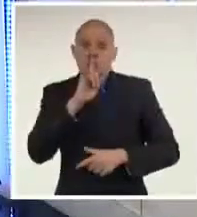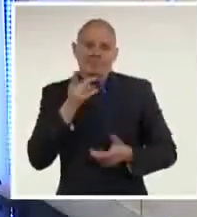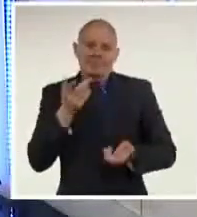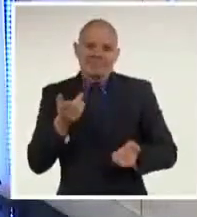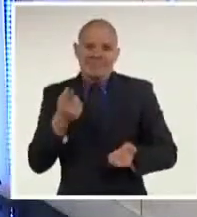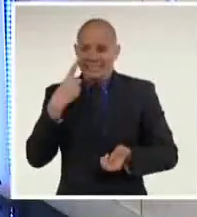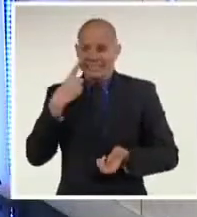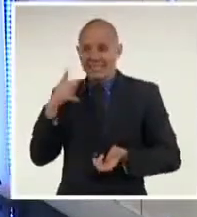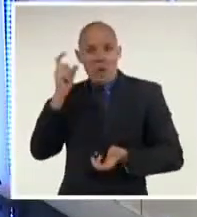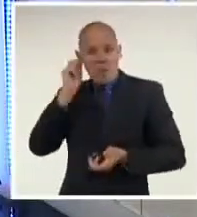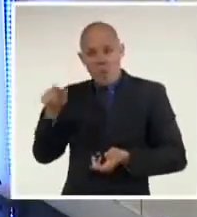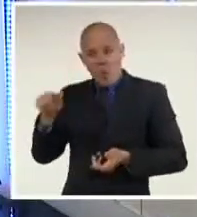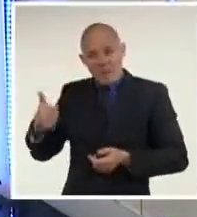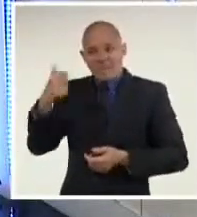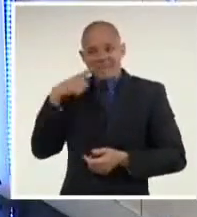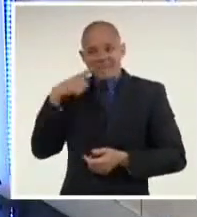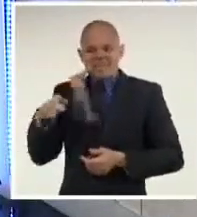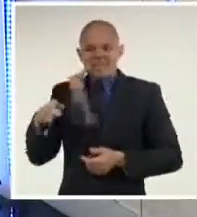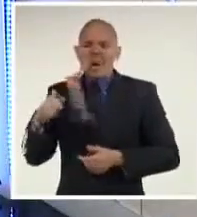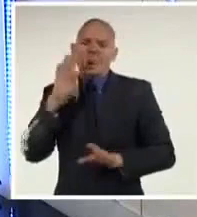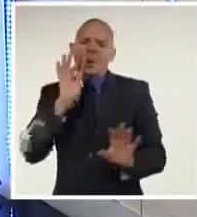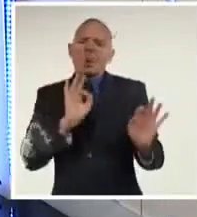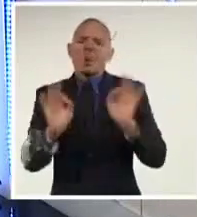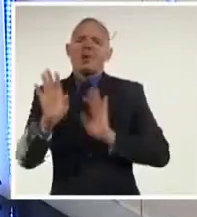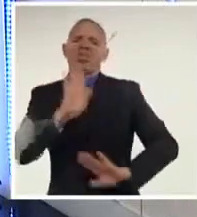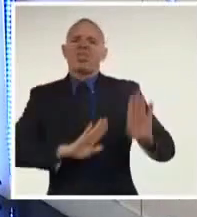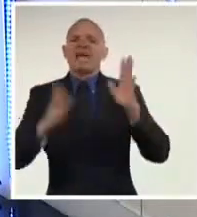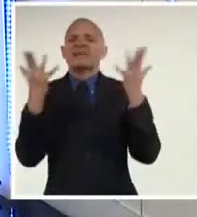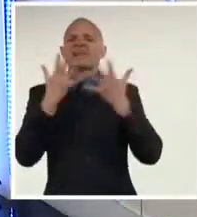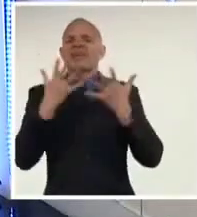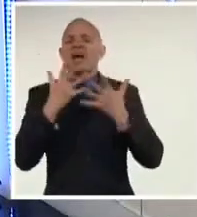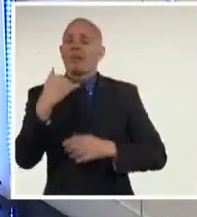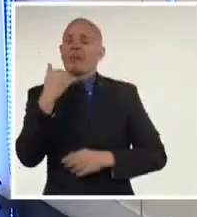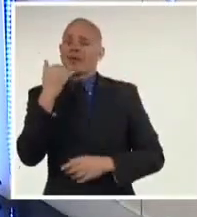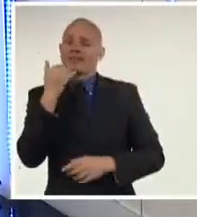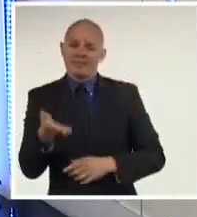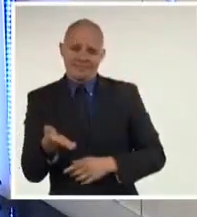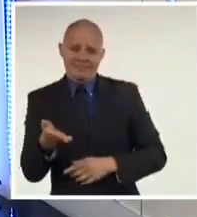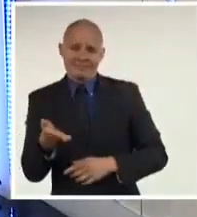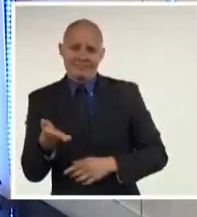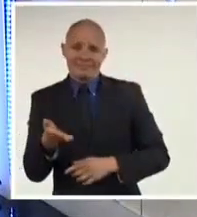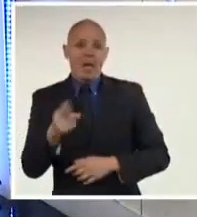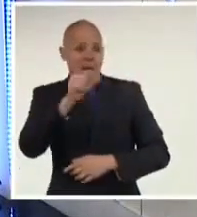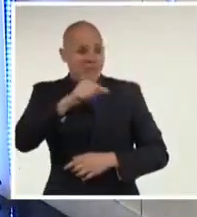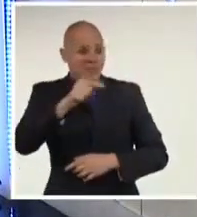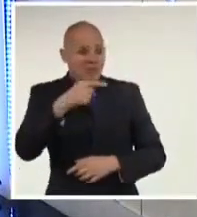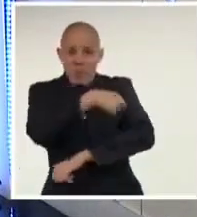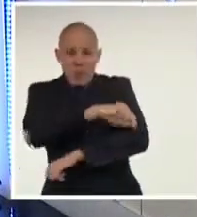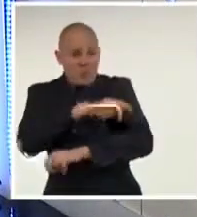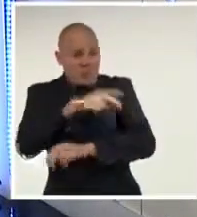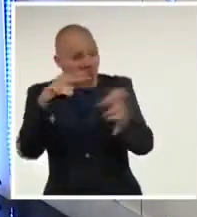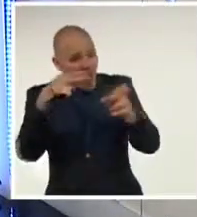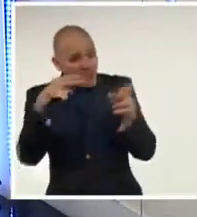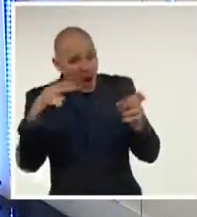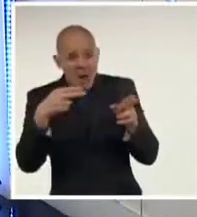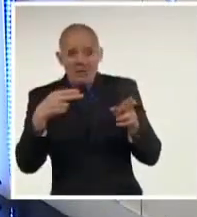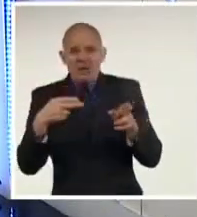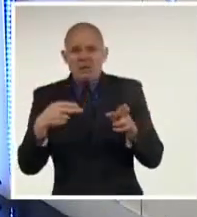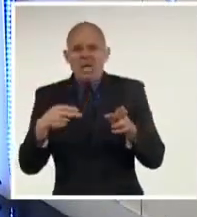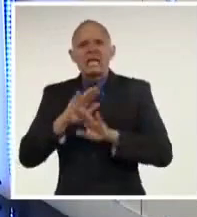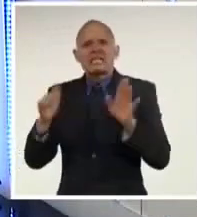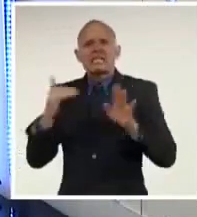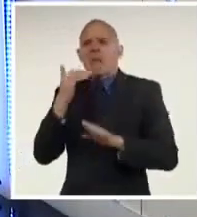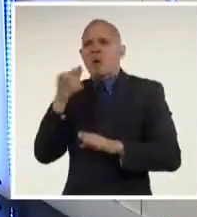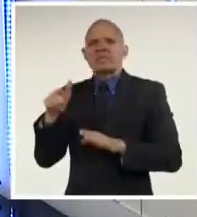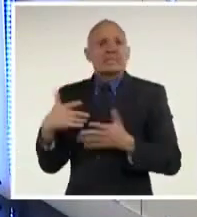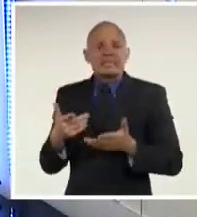policías que disparan a más de 50 personas y nadie de la OEA, de Washington, sale a condenar sin ambajes que en Perú se